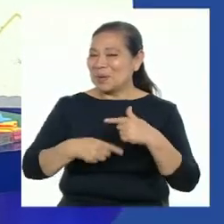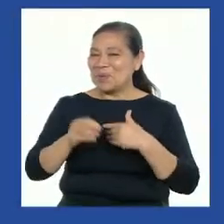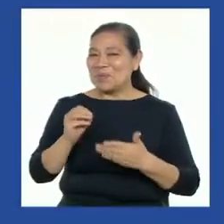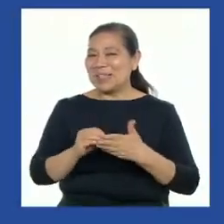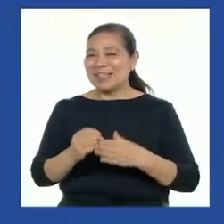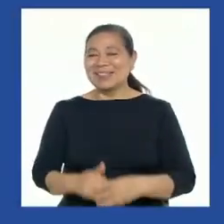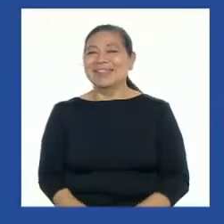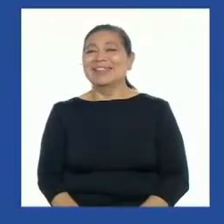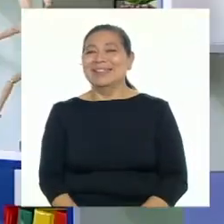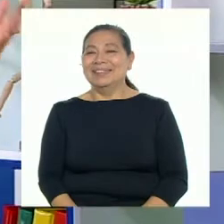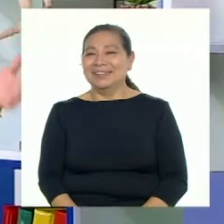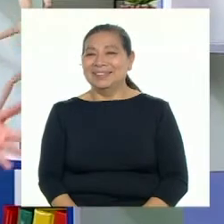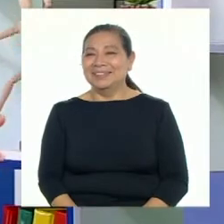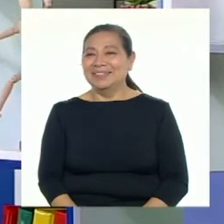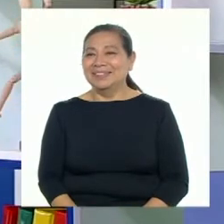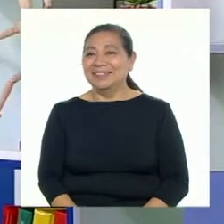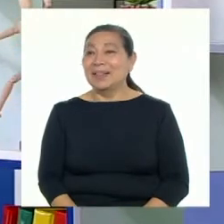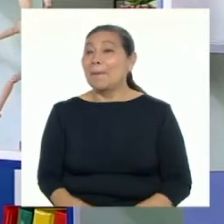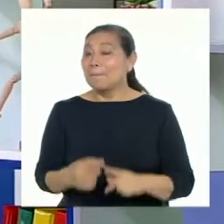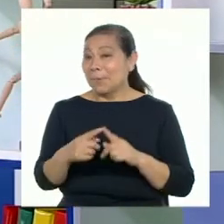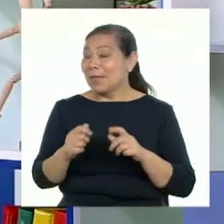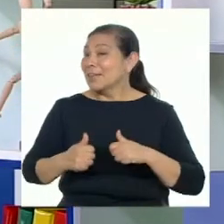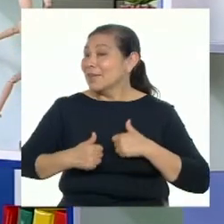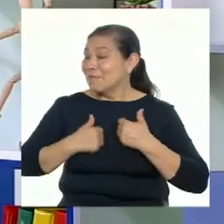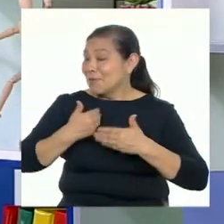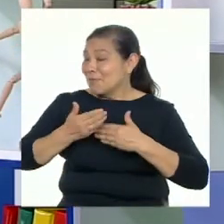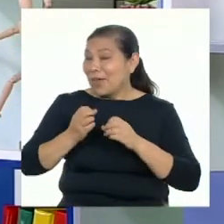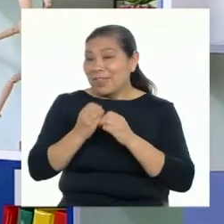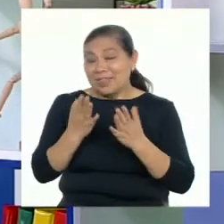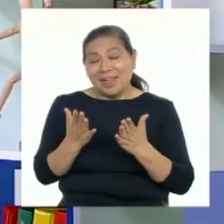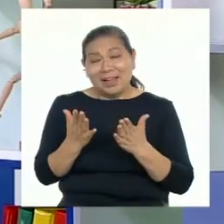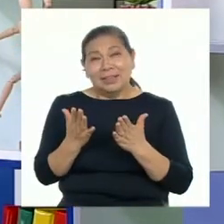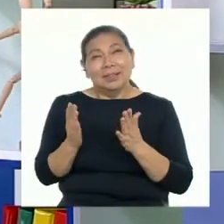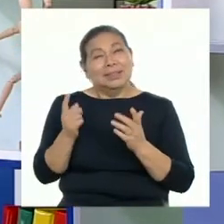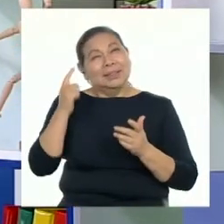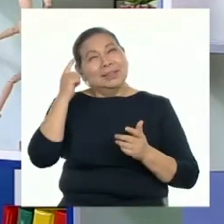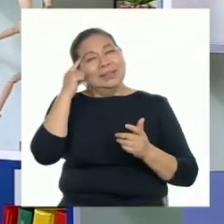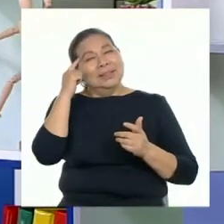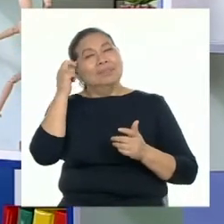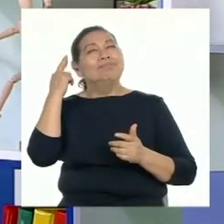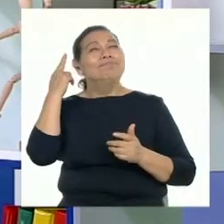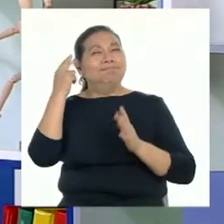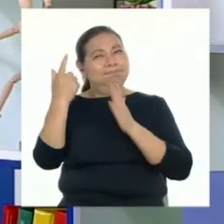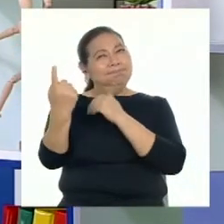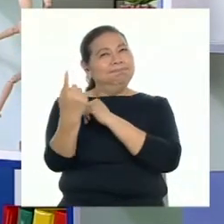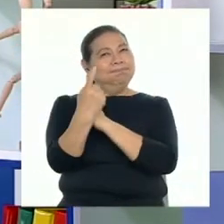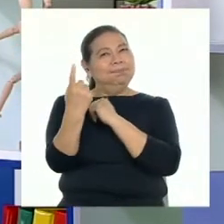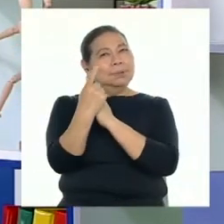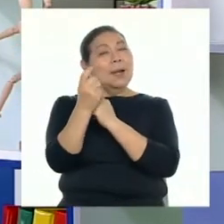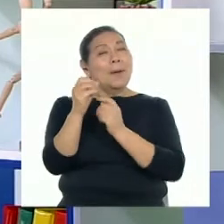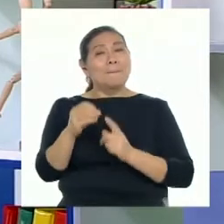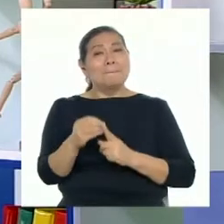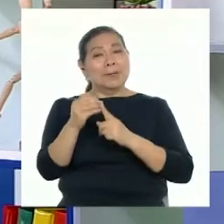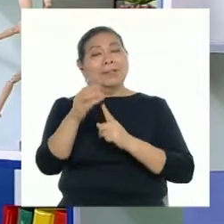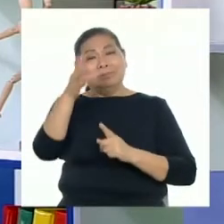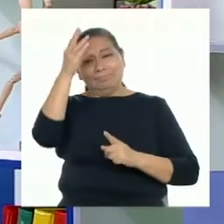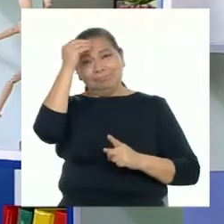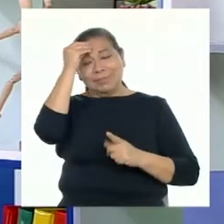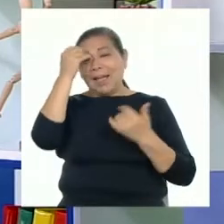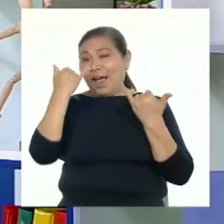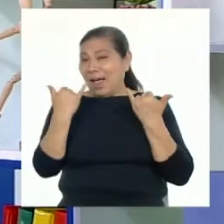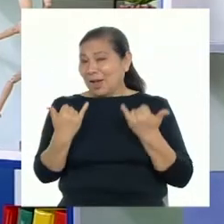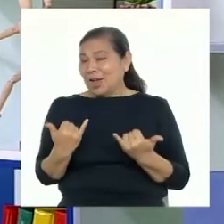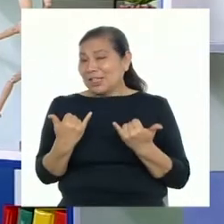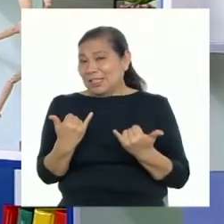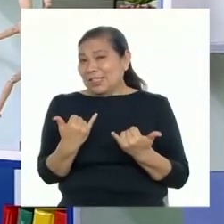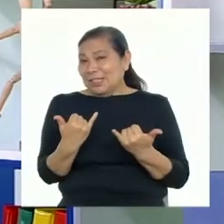regresamos. Muchas situaciones que vivimos día a día nos dejan grandes lecciones. Uno de los principales aprendizajes en